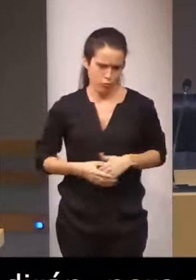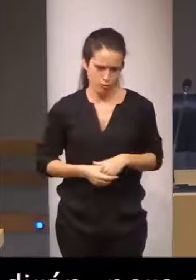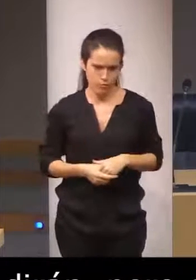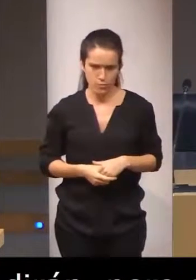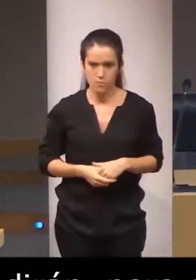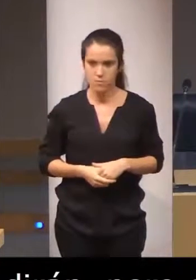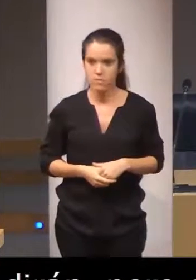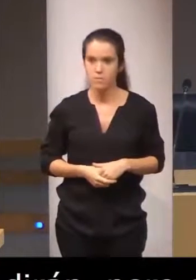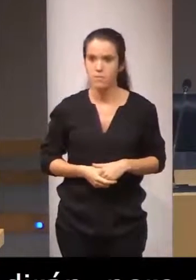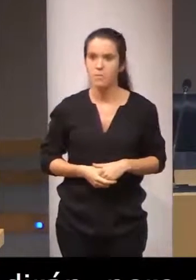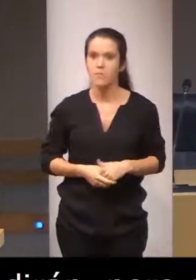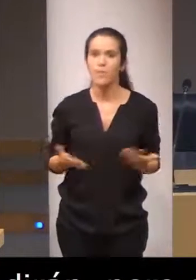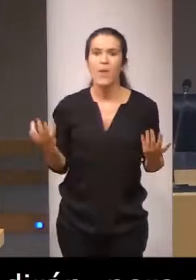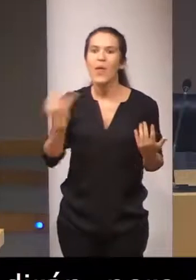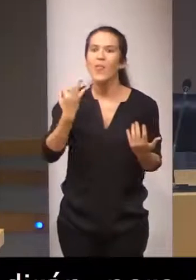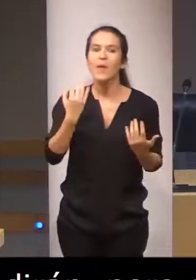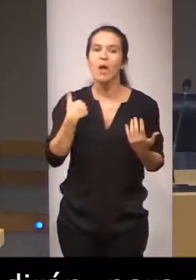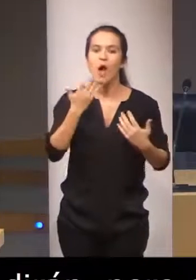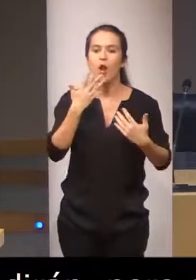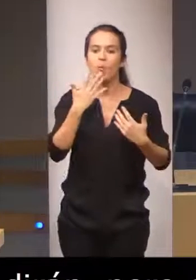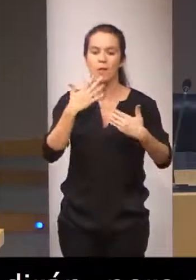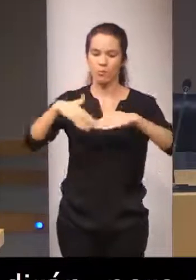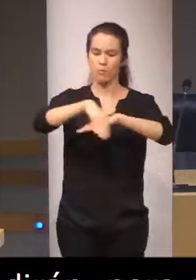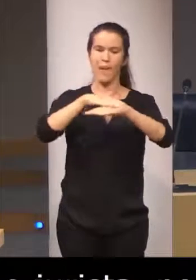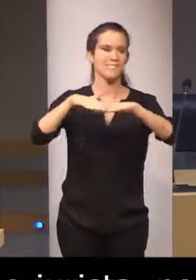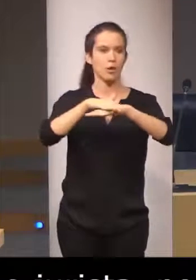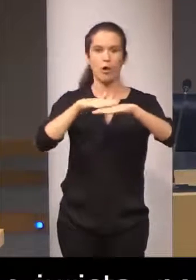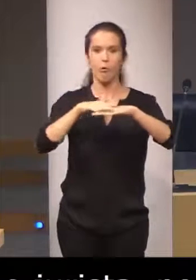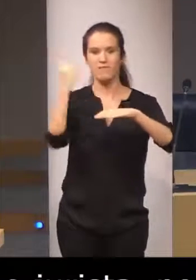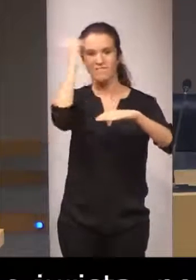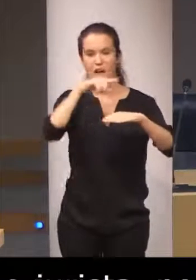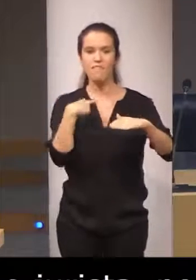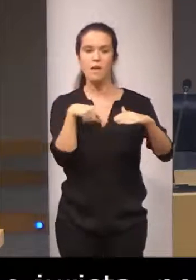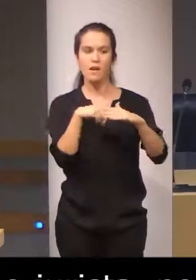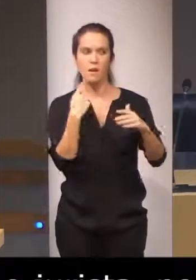Debe tener unos conocimientos elementales, básicos, para saber moverse.